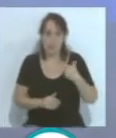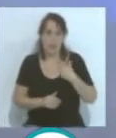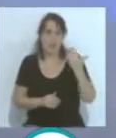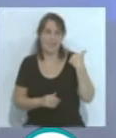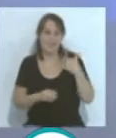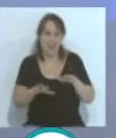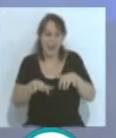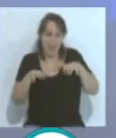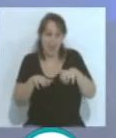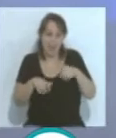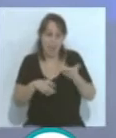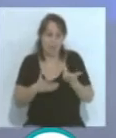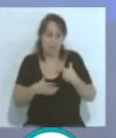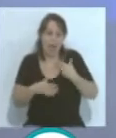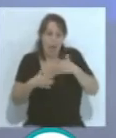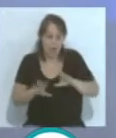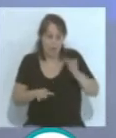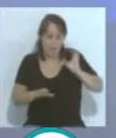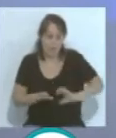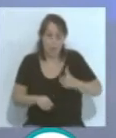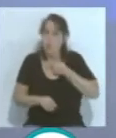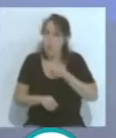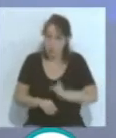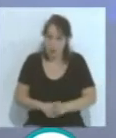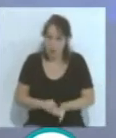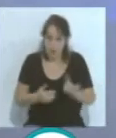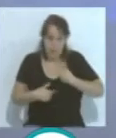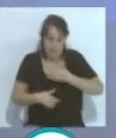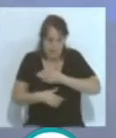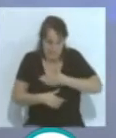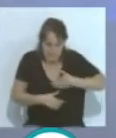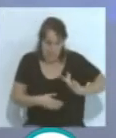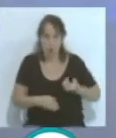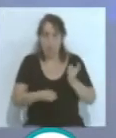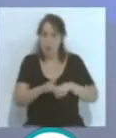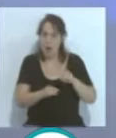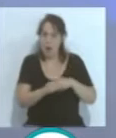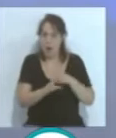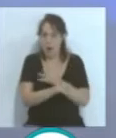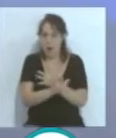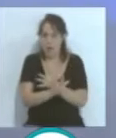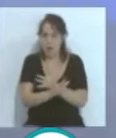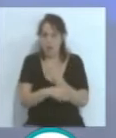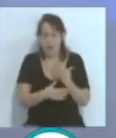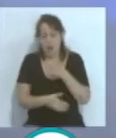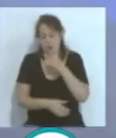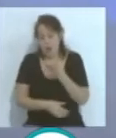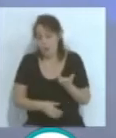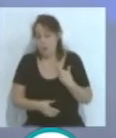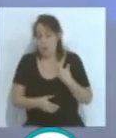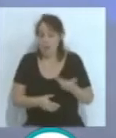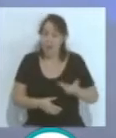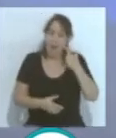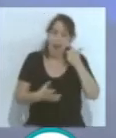la grada aunque cobrara dinero. Yo lo que quería era jugar. Posiblemente ahora prime más lo crematístico que lo